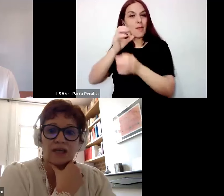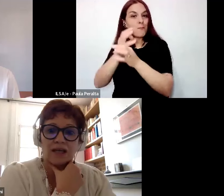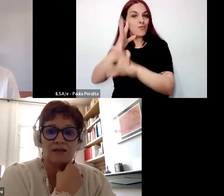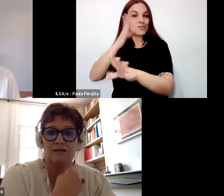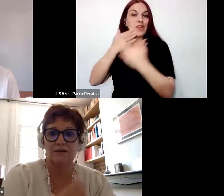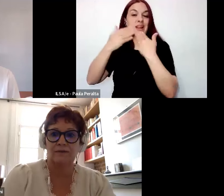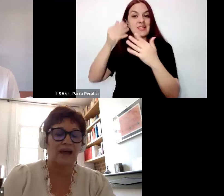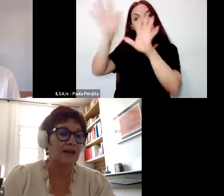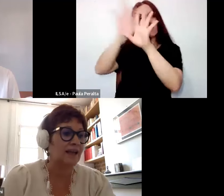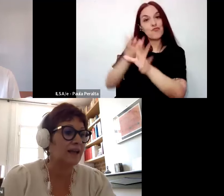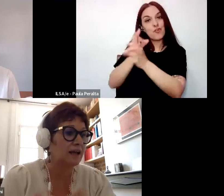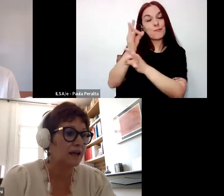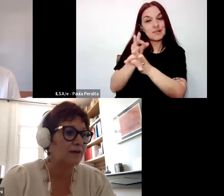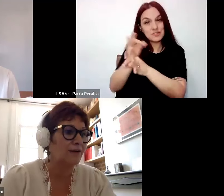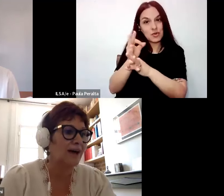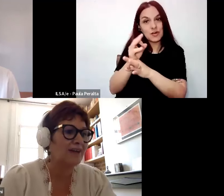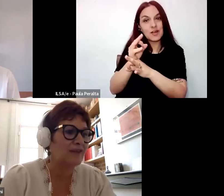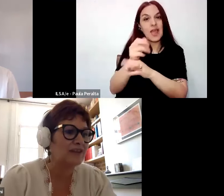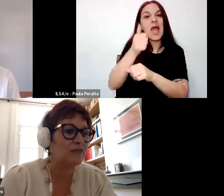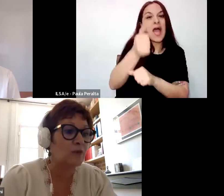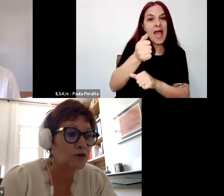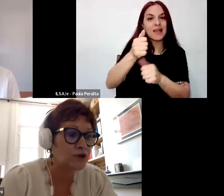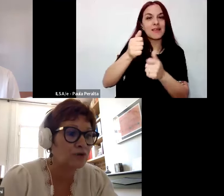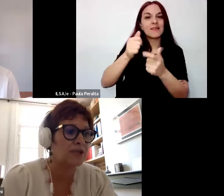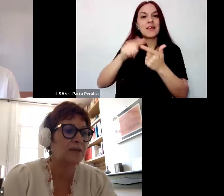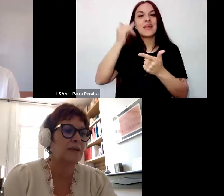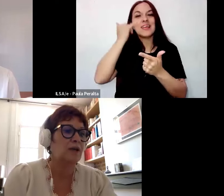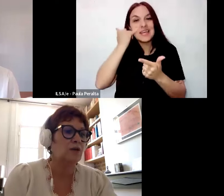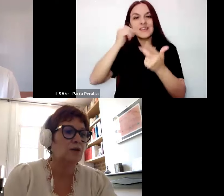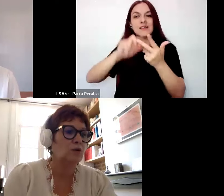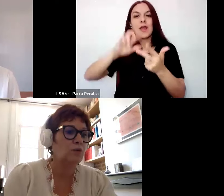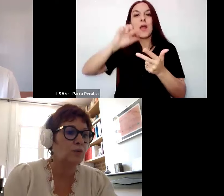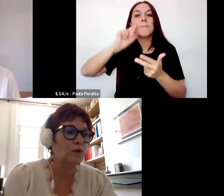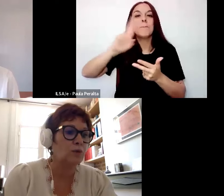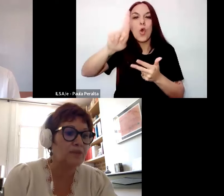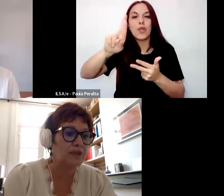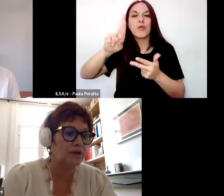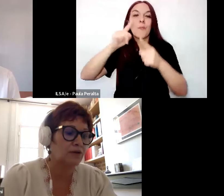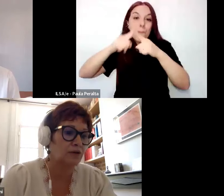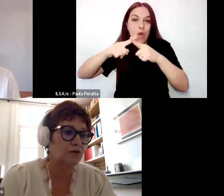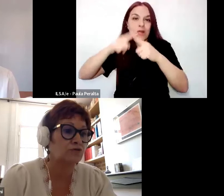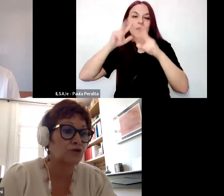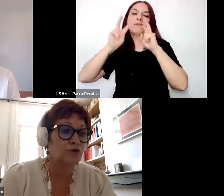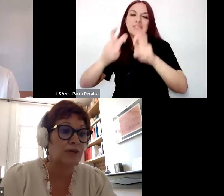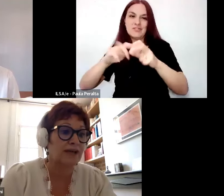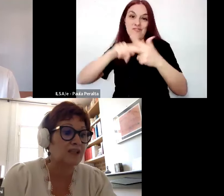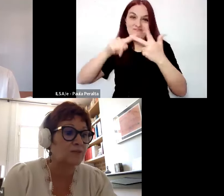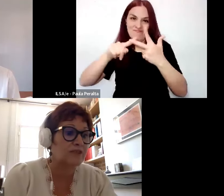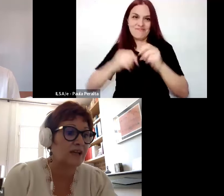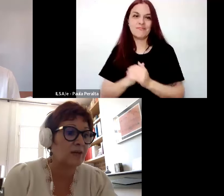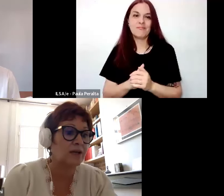formación A y por la investigación. Ariel mencionó justamente el